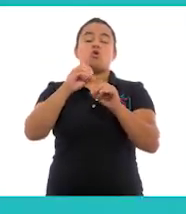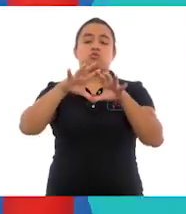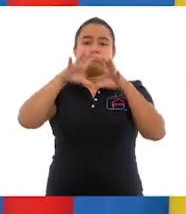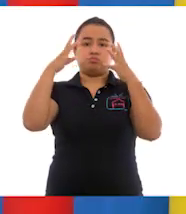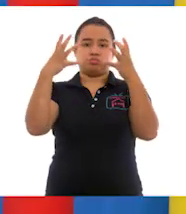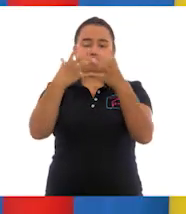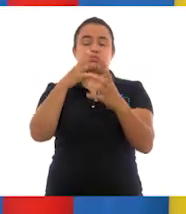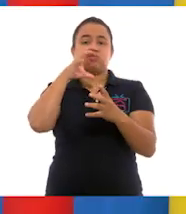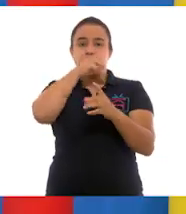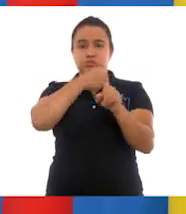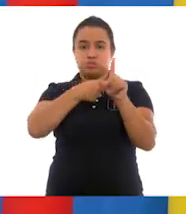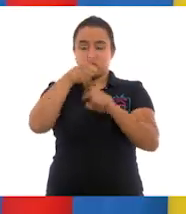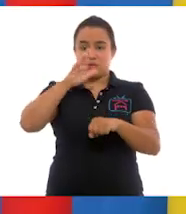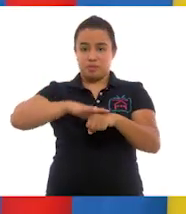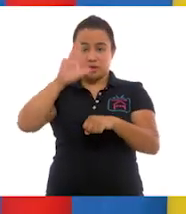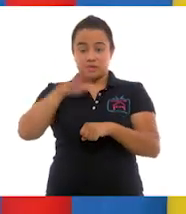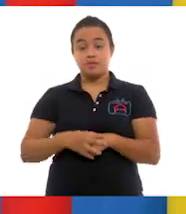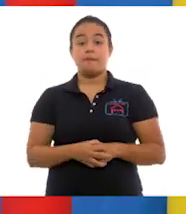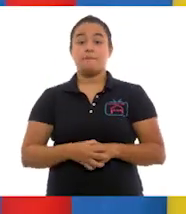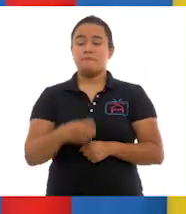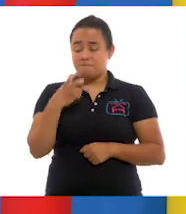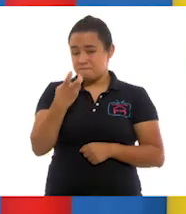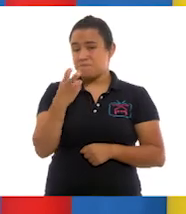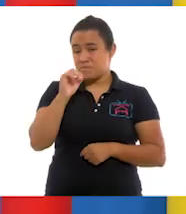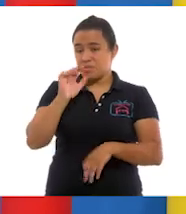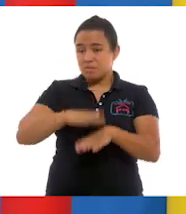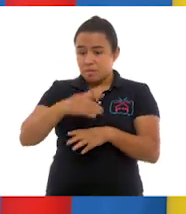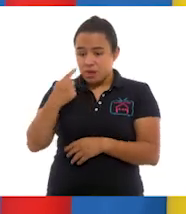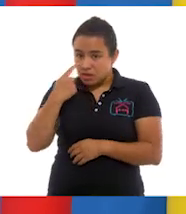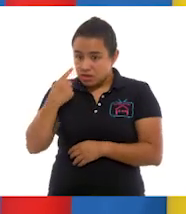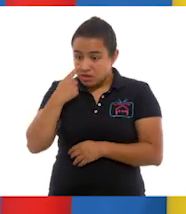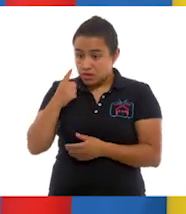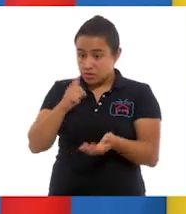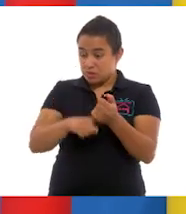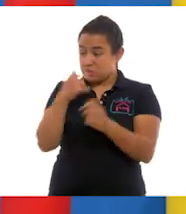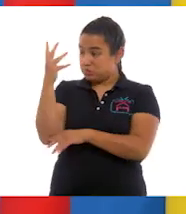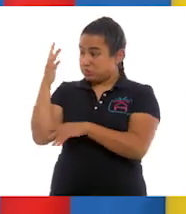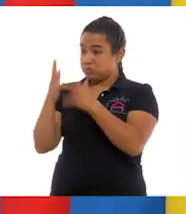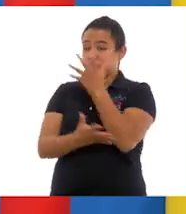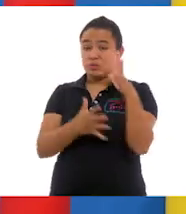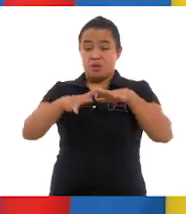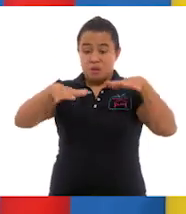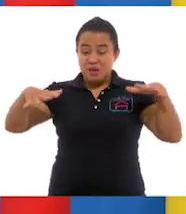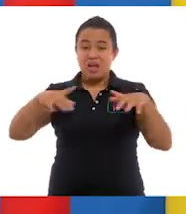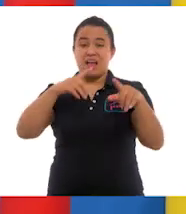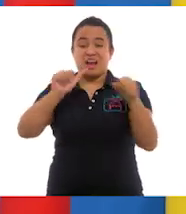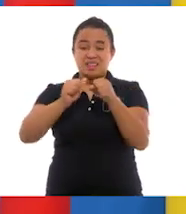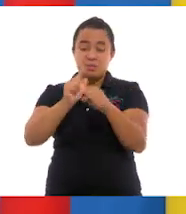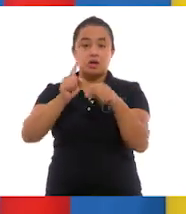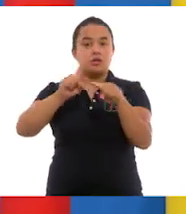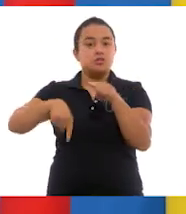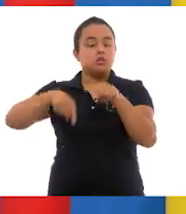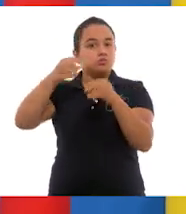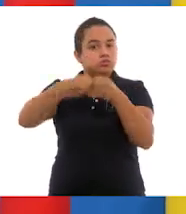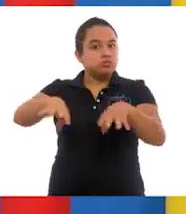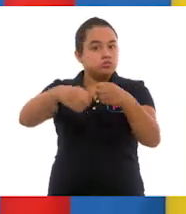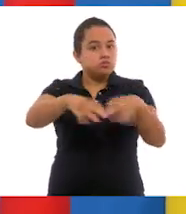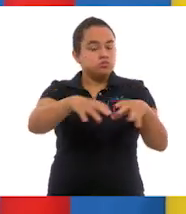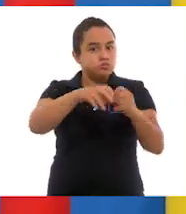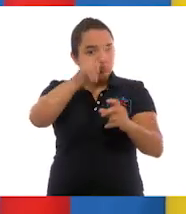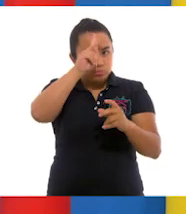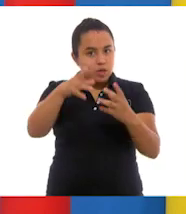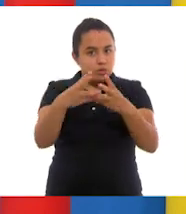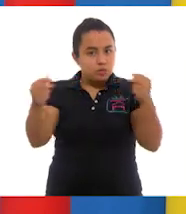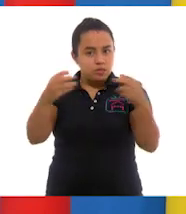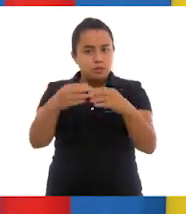Mencionamos que estas son las causas más comunes por las cuales la biodiversidad se ha perdido. Ahora, ¿me ayudan a recordar